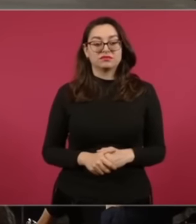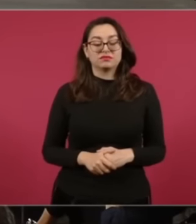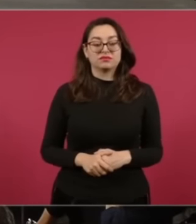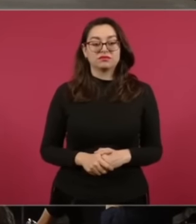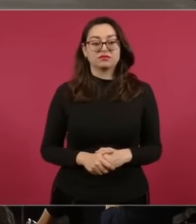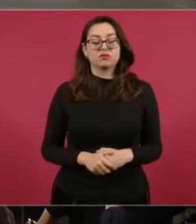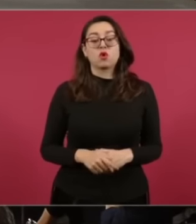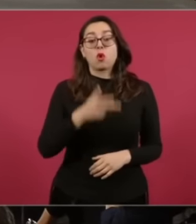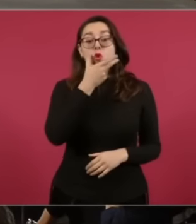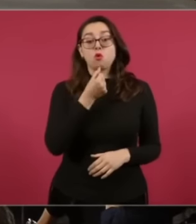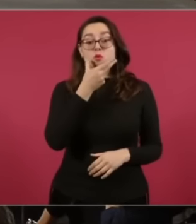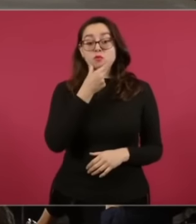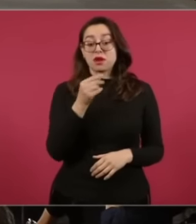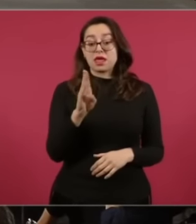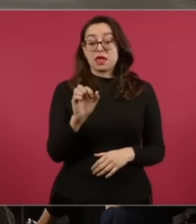Bernardo